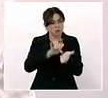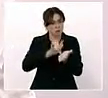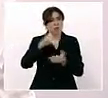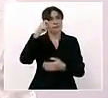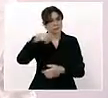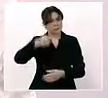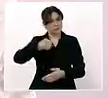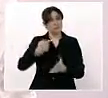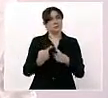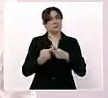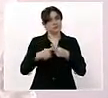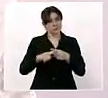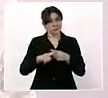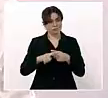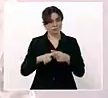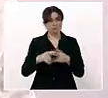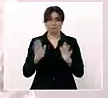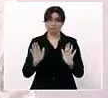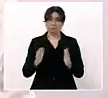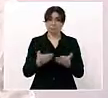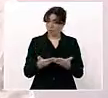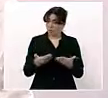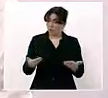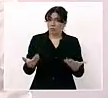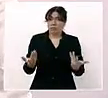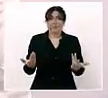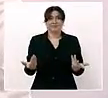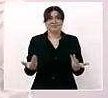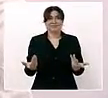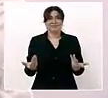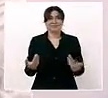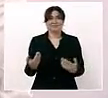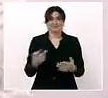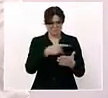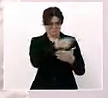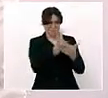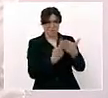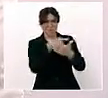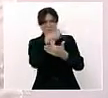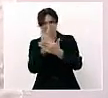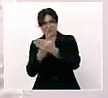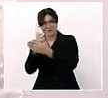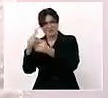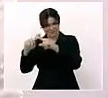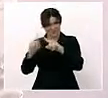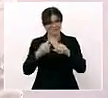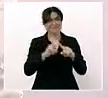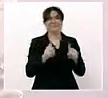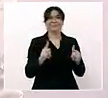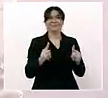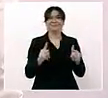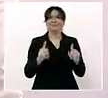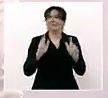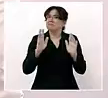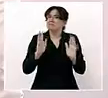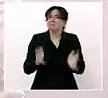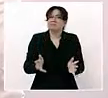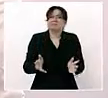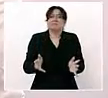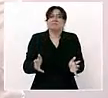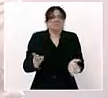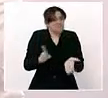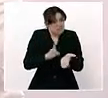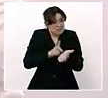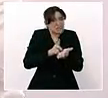Y ya ahora esos programas están convertidos en